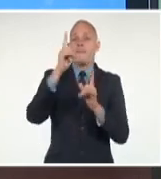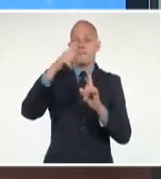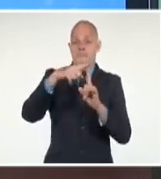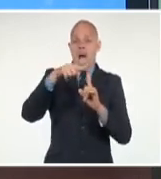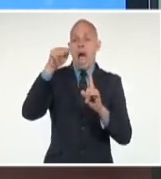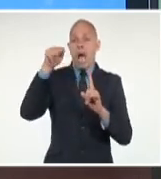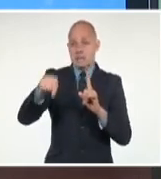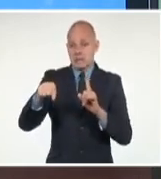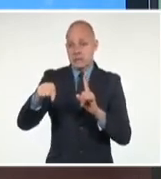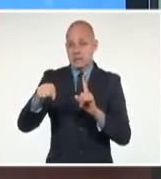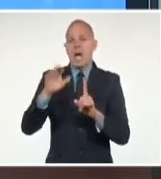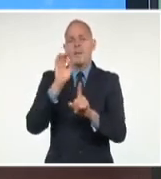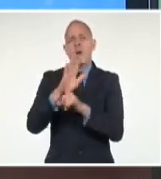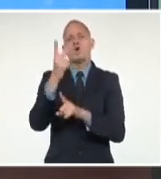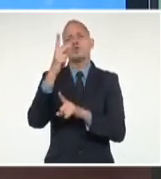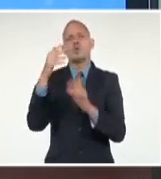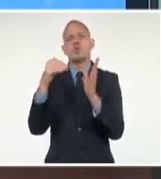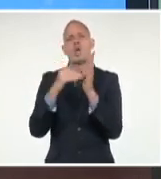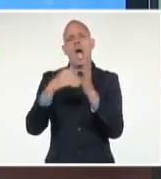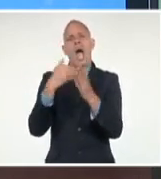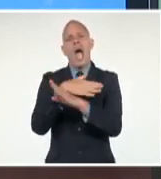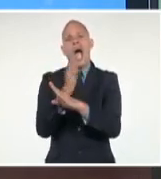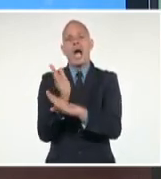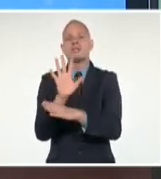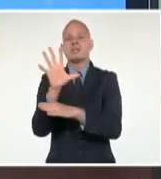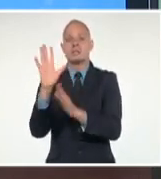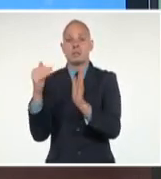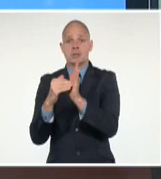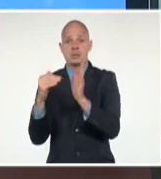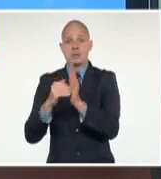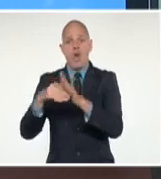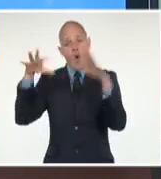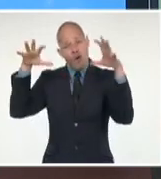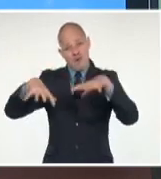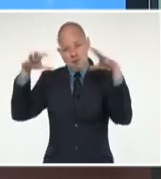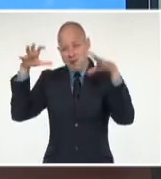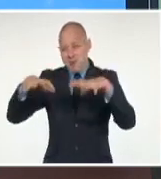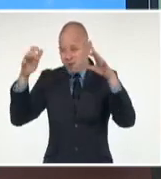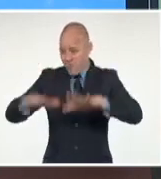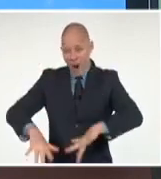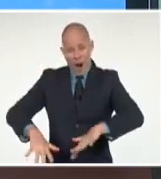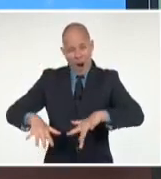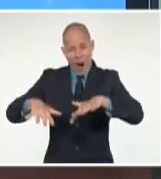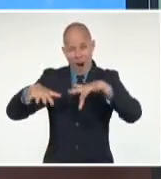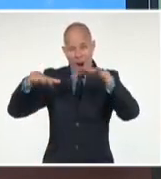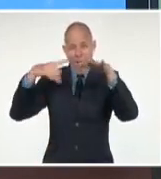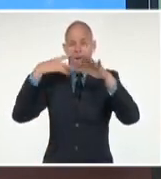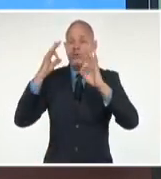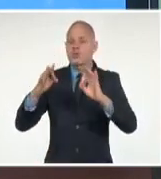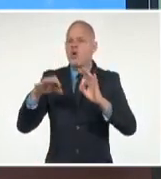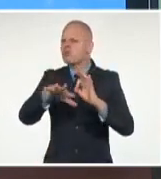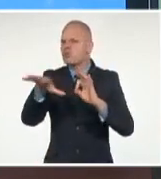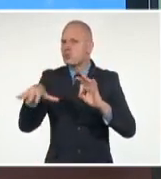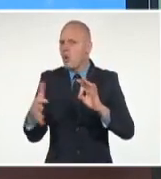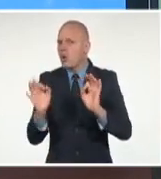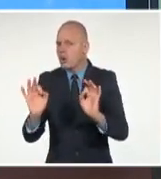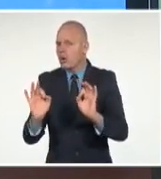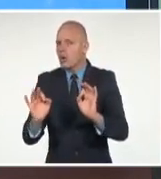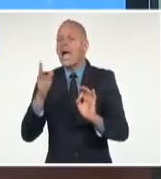tarde, las 5 de la tarde, en solo tres horas, habían caído 50 milímetros en Playa Girón.